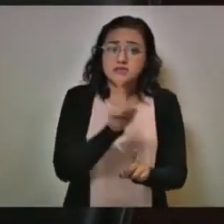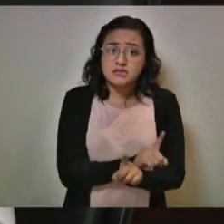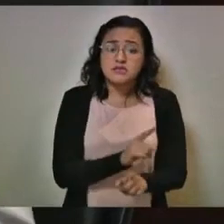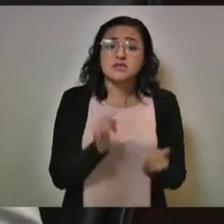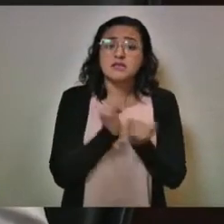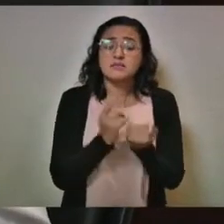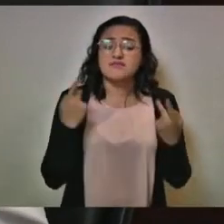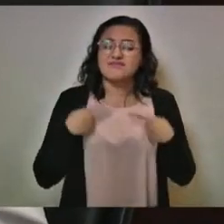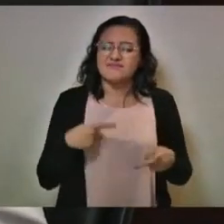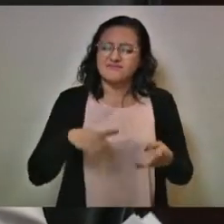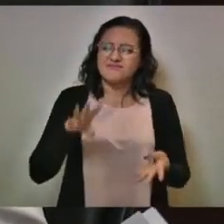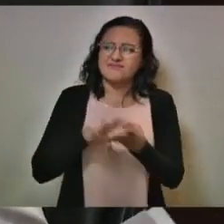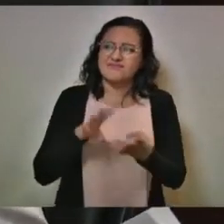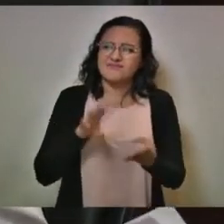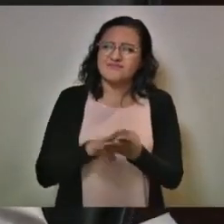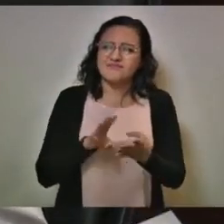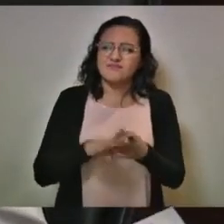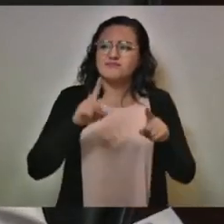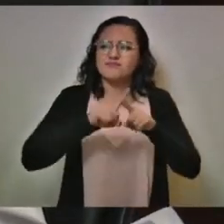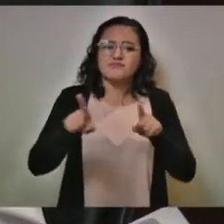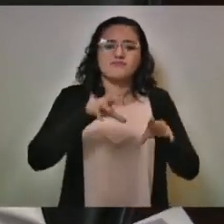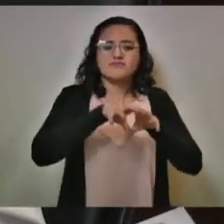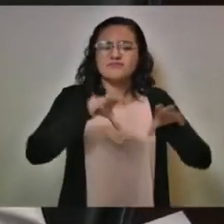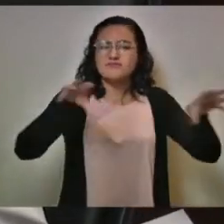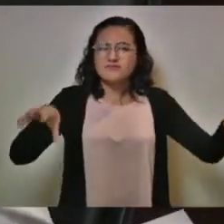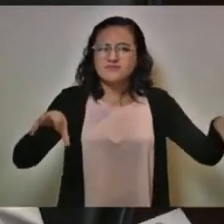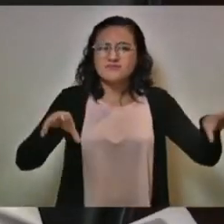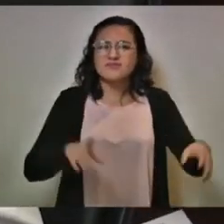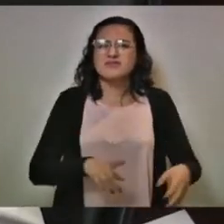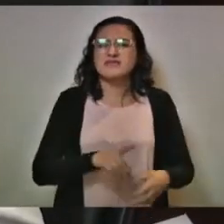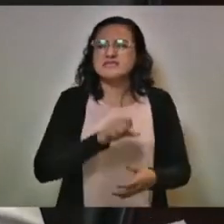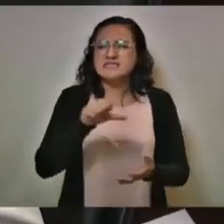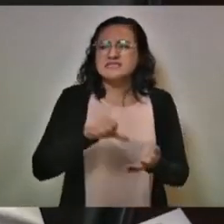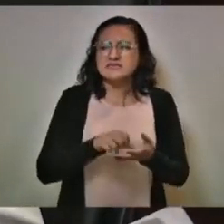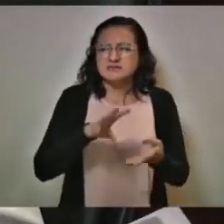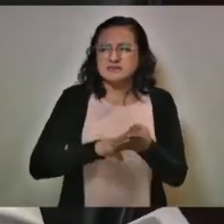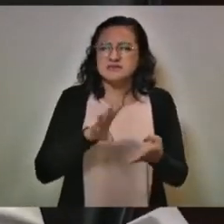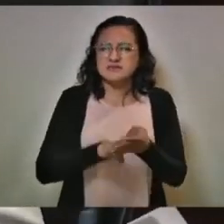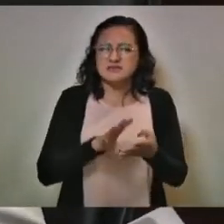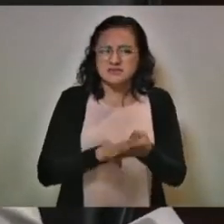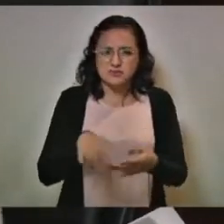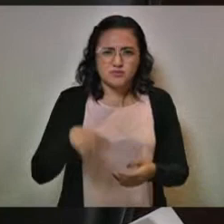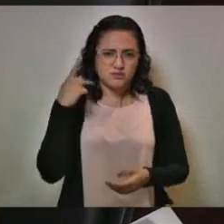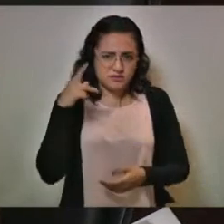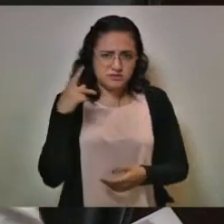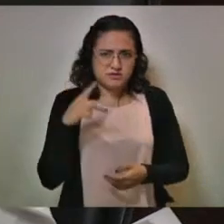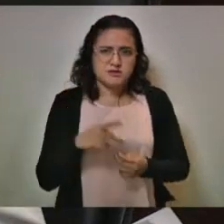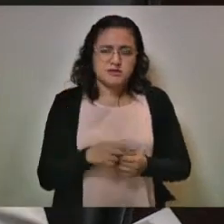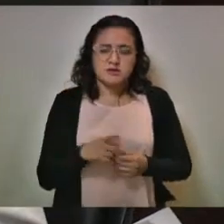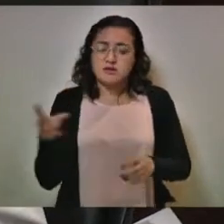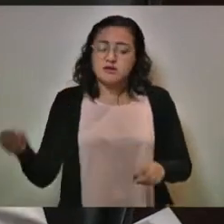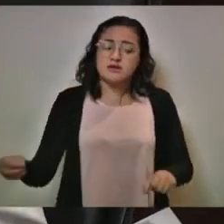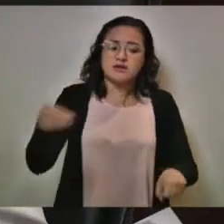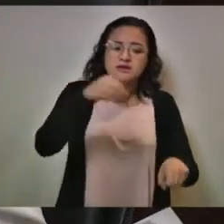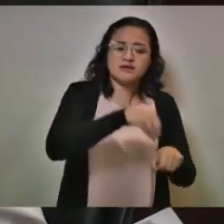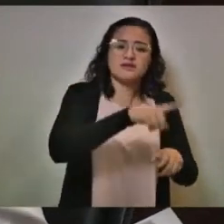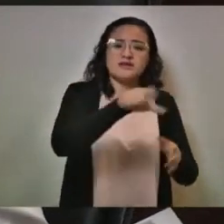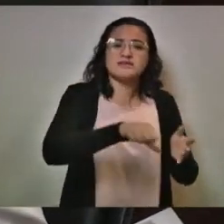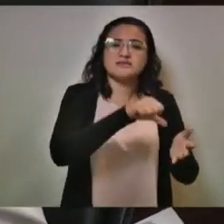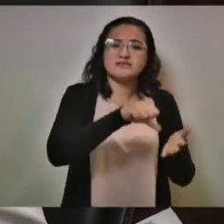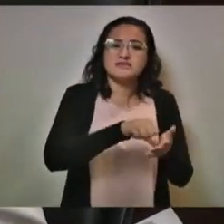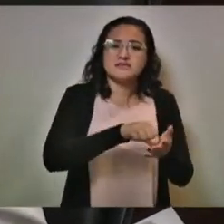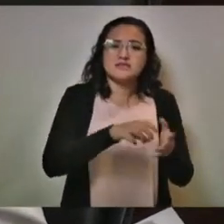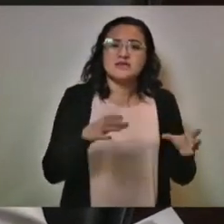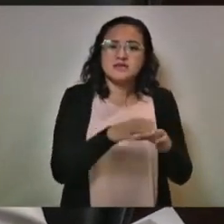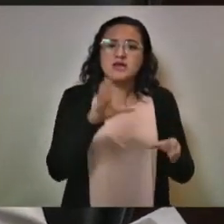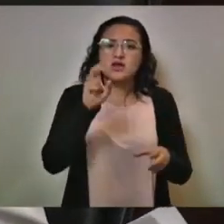los reclusos de los distintos centros de reclusión de la entidad a este centro de